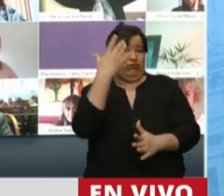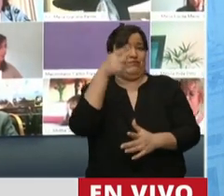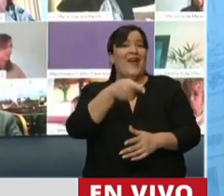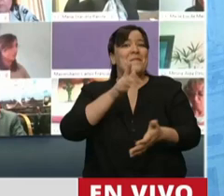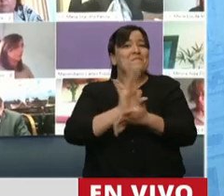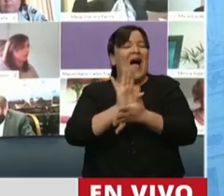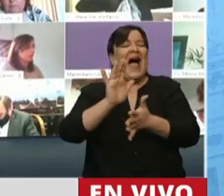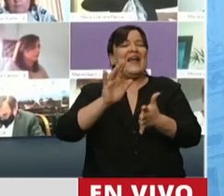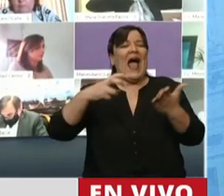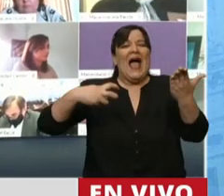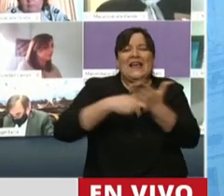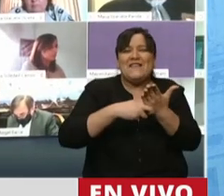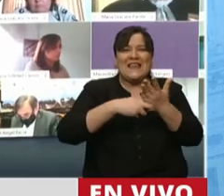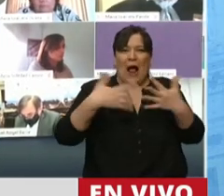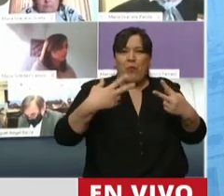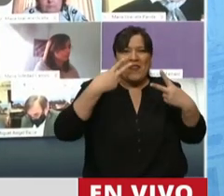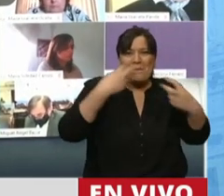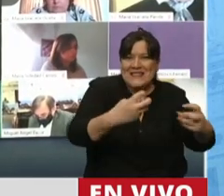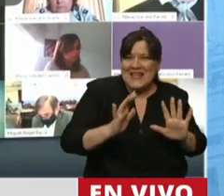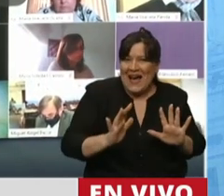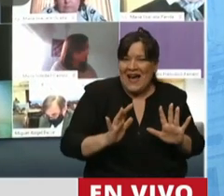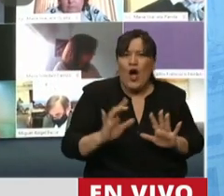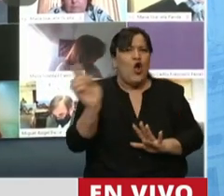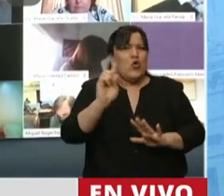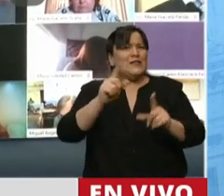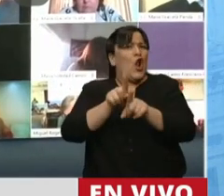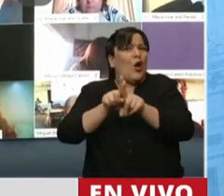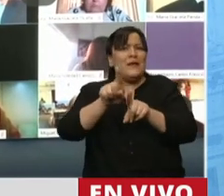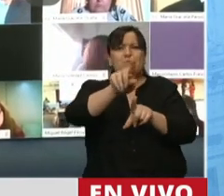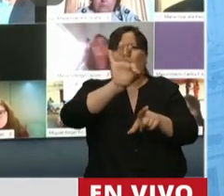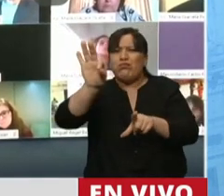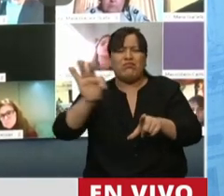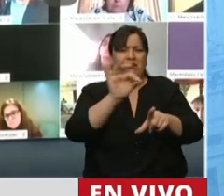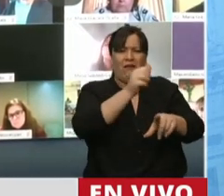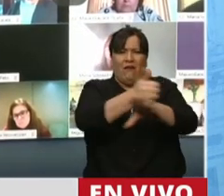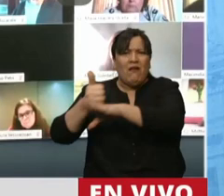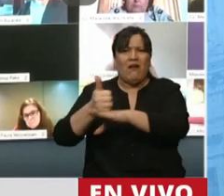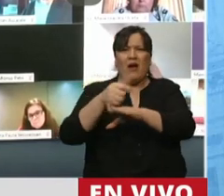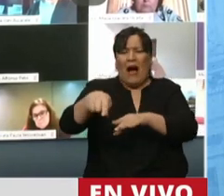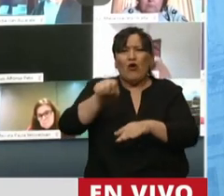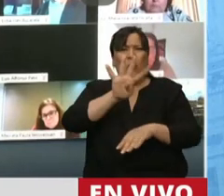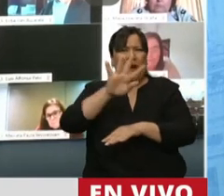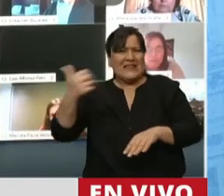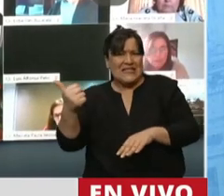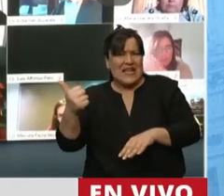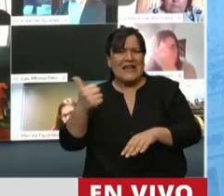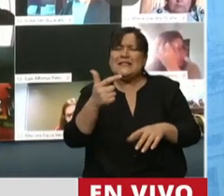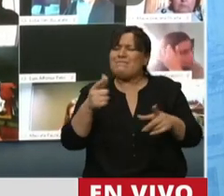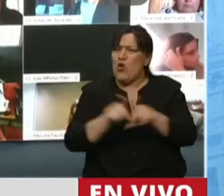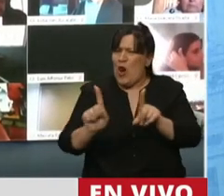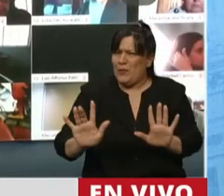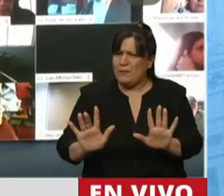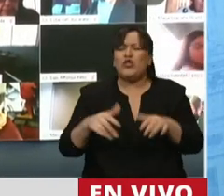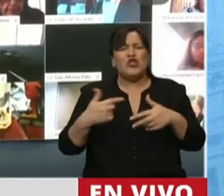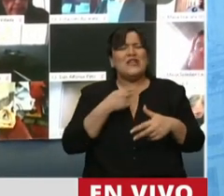acusatorio? ¿No advirtieron que van a tener que nombrar la misma cantidad de fiscales y defensoras que es que están nombrando con estos 46? Entonces, yo quiero